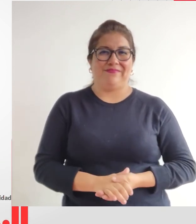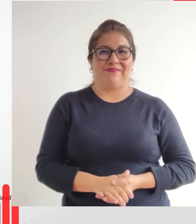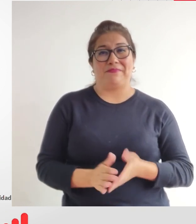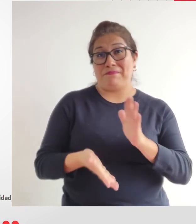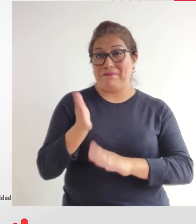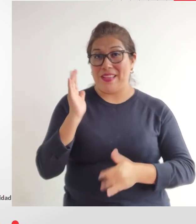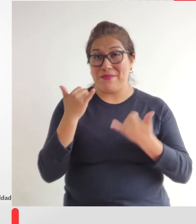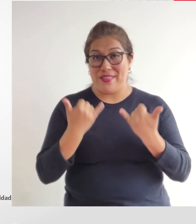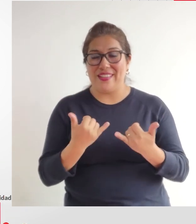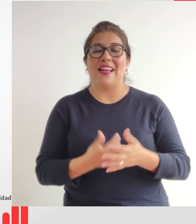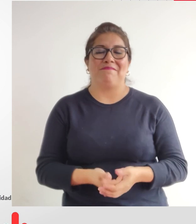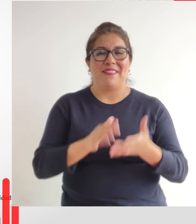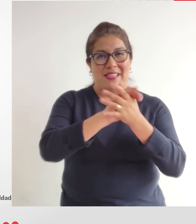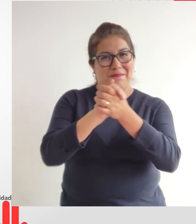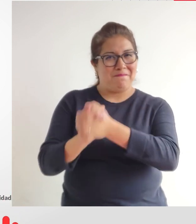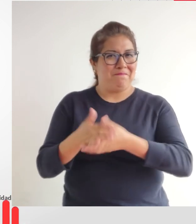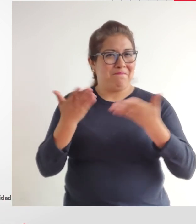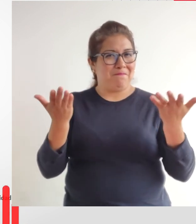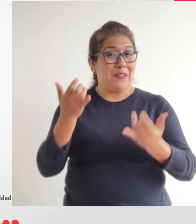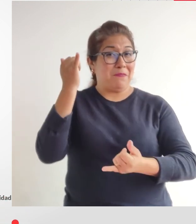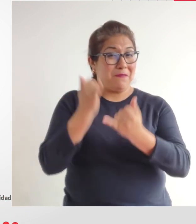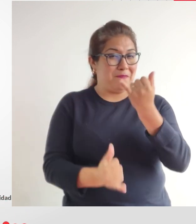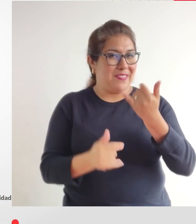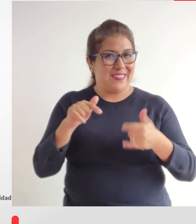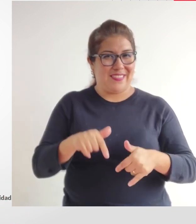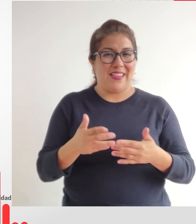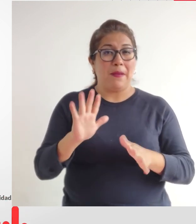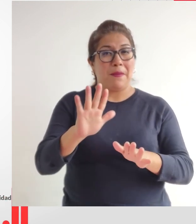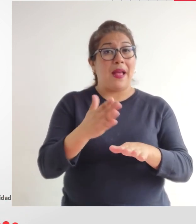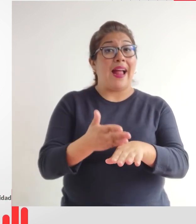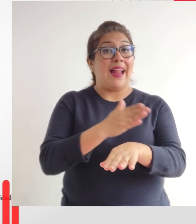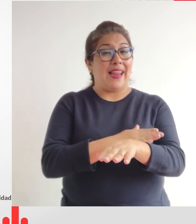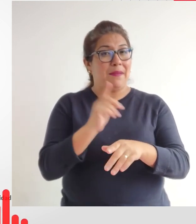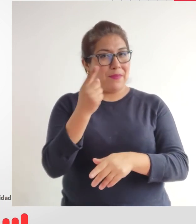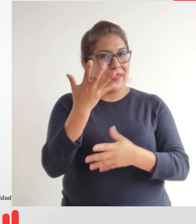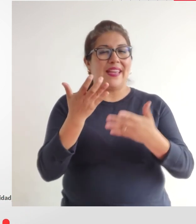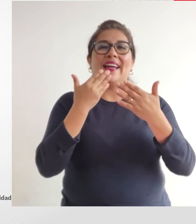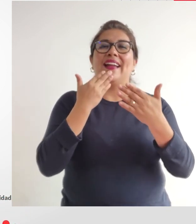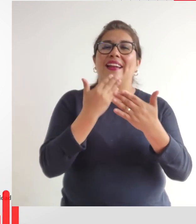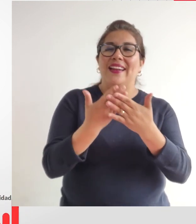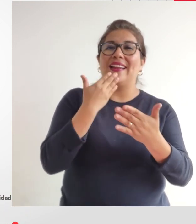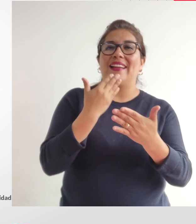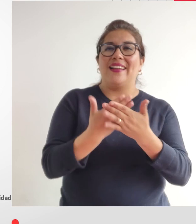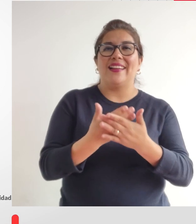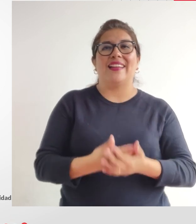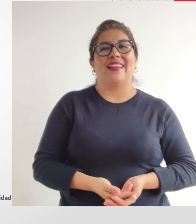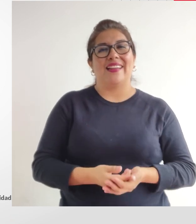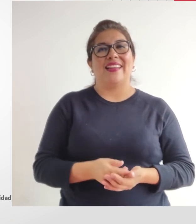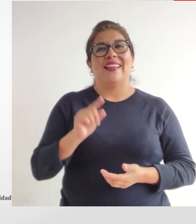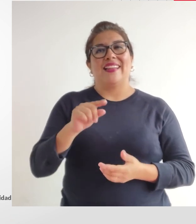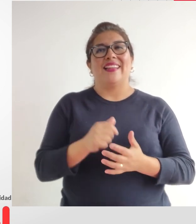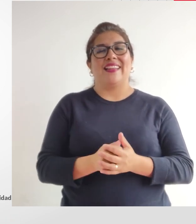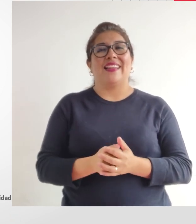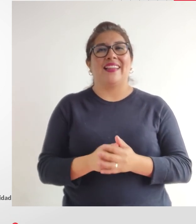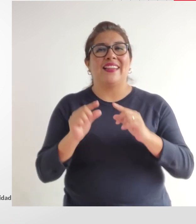vamos Enrique claro que sí amiga y amigos esto ha sido todo por hoy sin antes agradecer a la